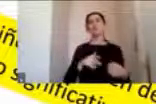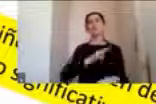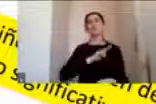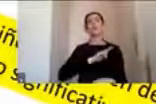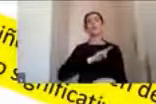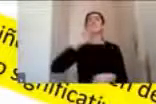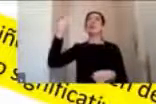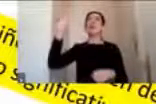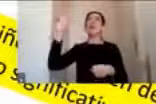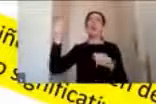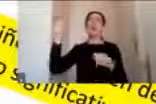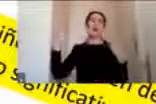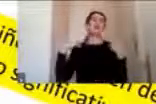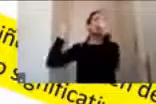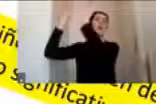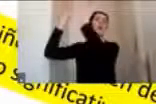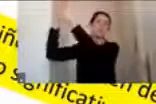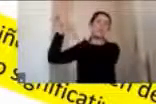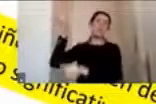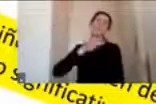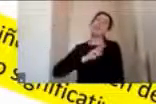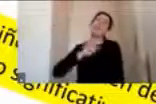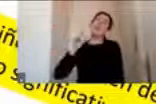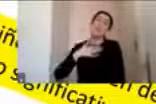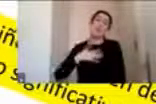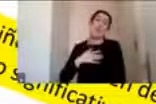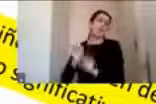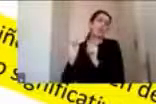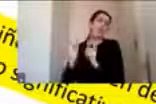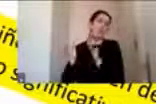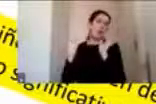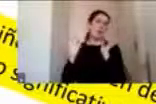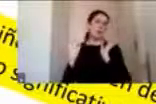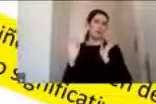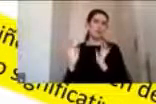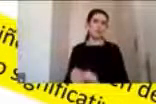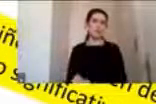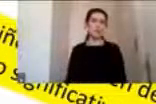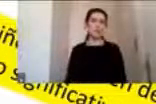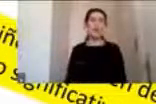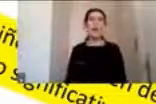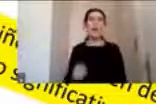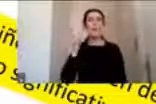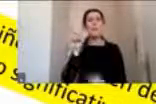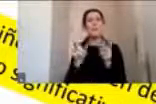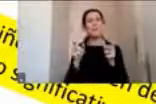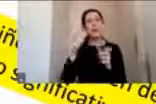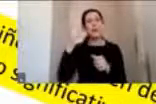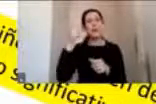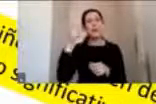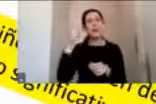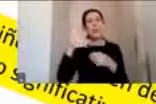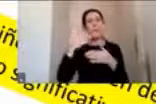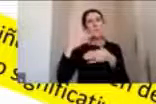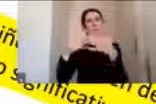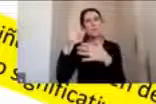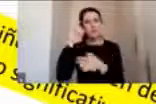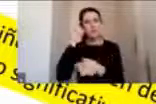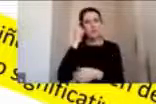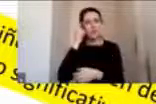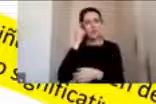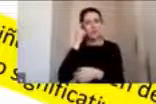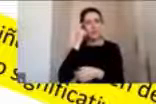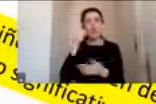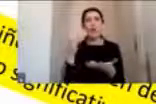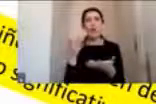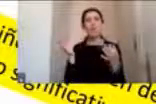Si Dios quiere, va a suceder igual. Entonces, las personas a través de diferentes procesos cognitivos y diferentes estilos de afrontamiento también, vamos